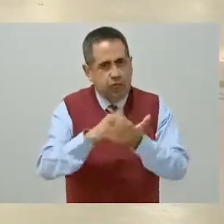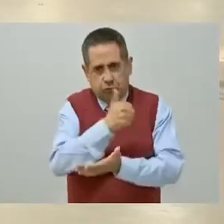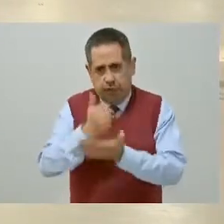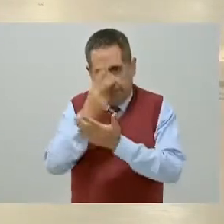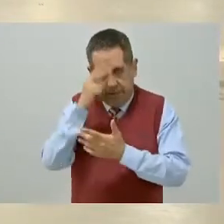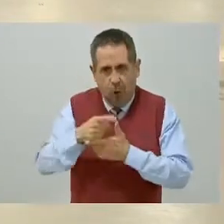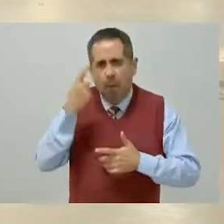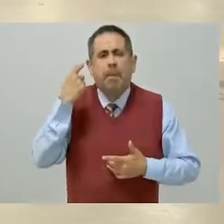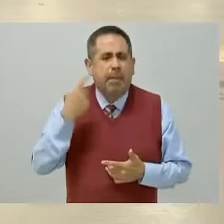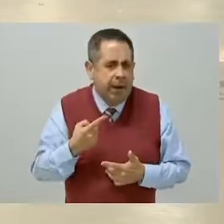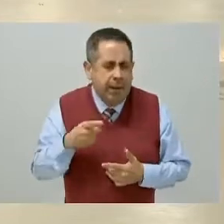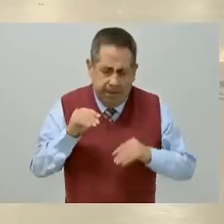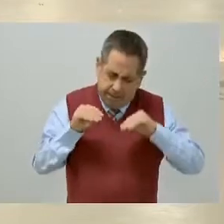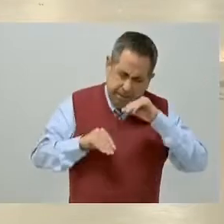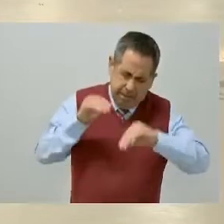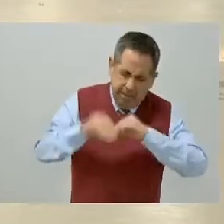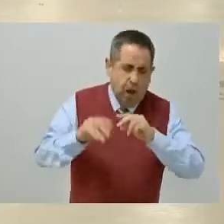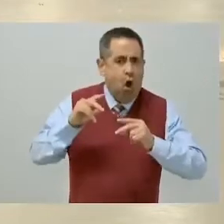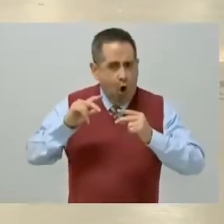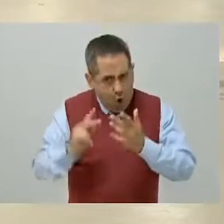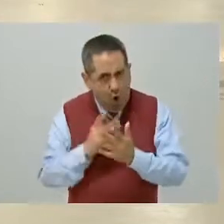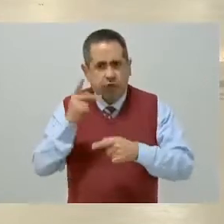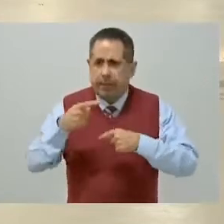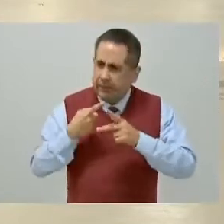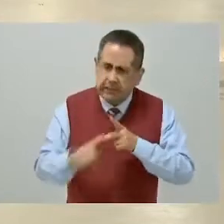con objeto de reactivar este tramo.